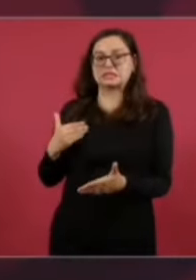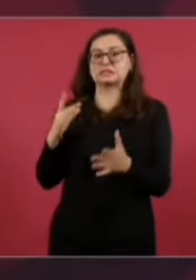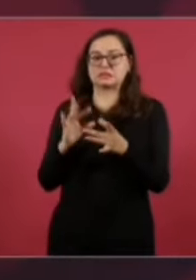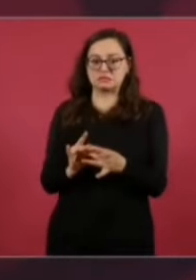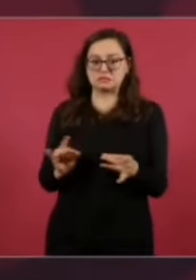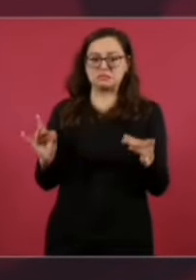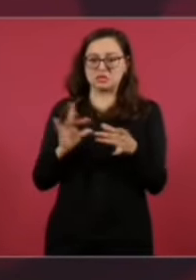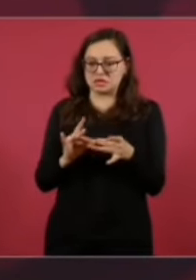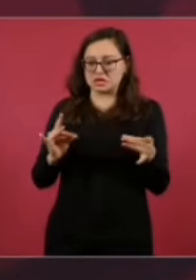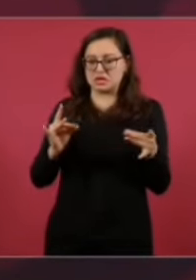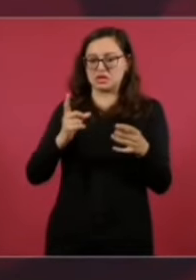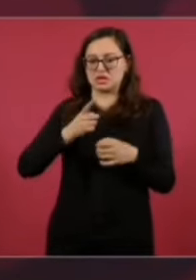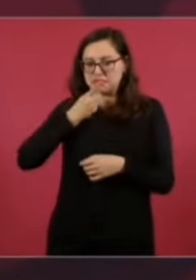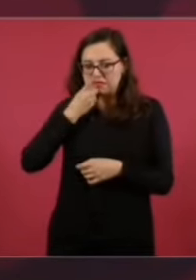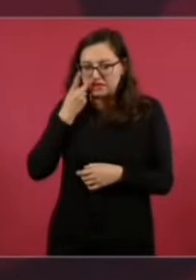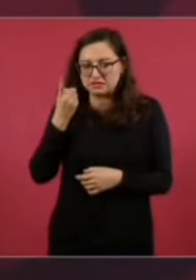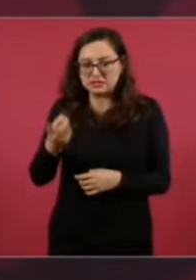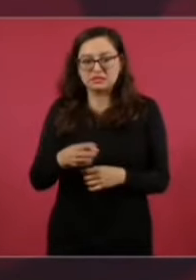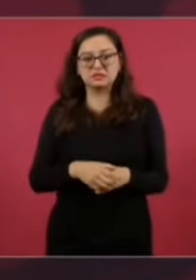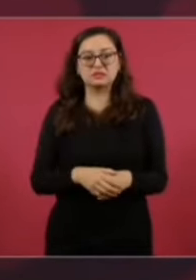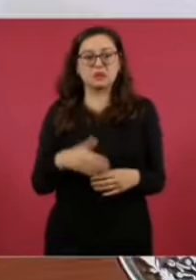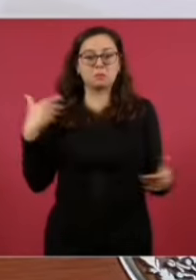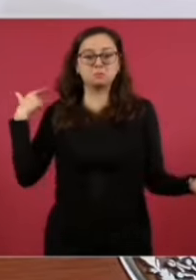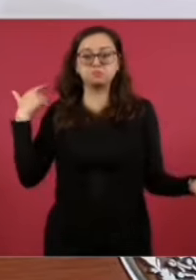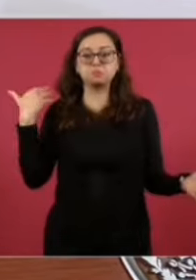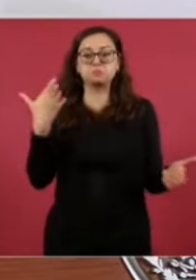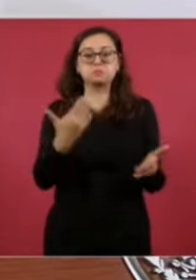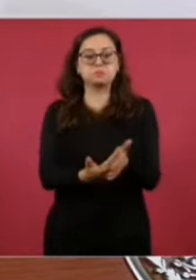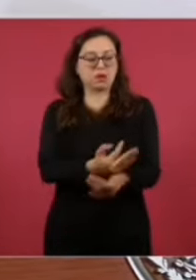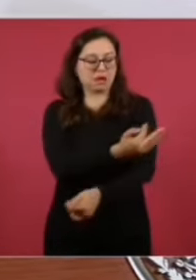porque lo dice hasta ahora.